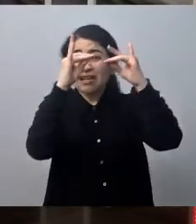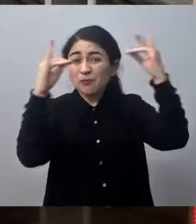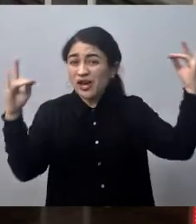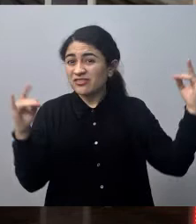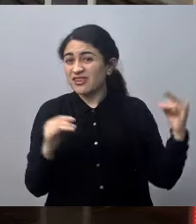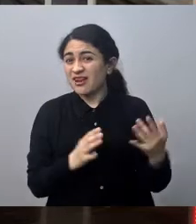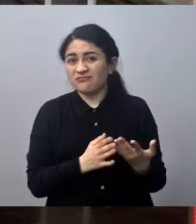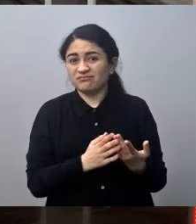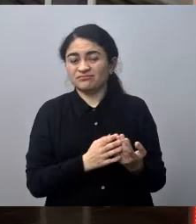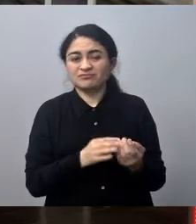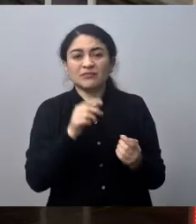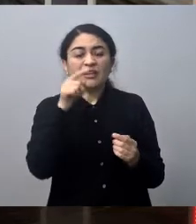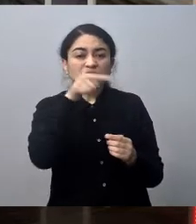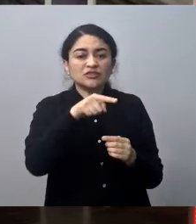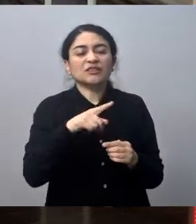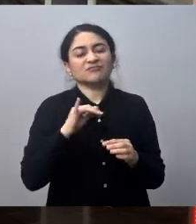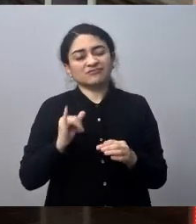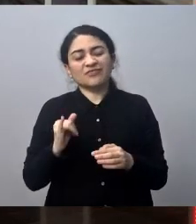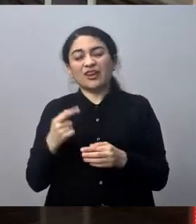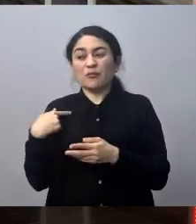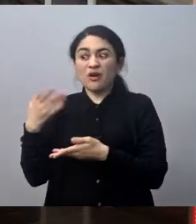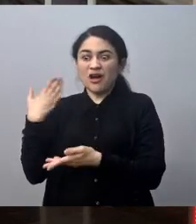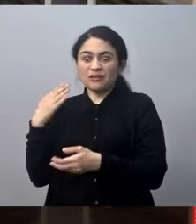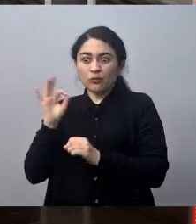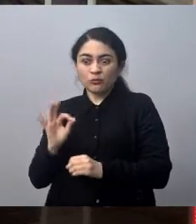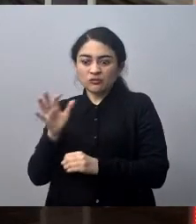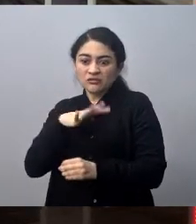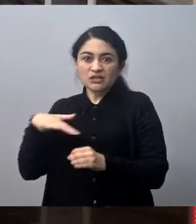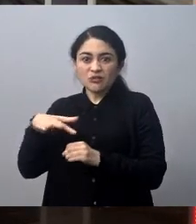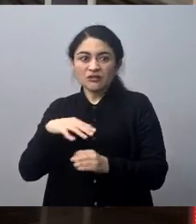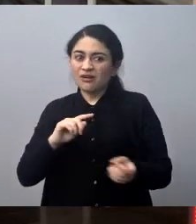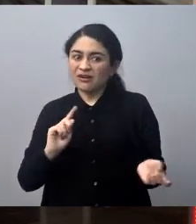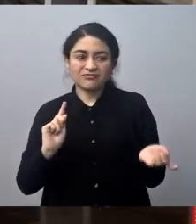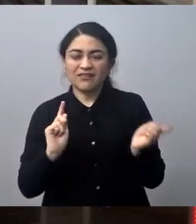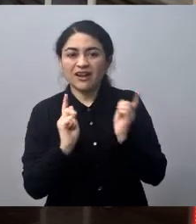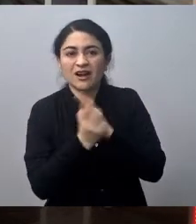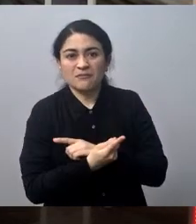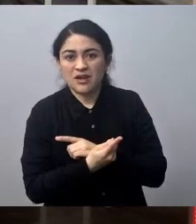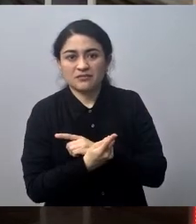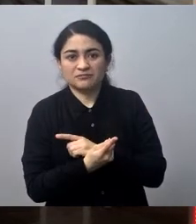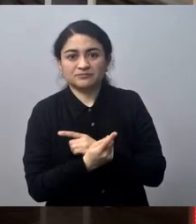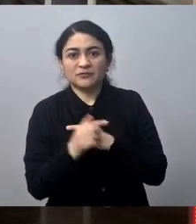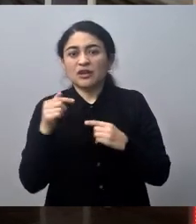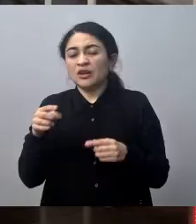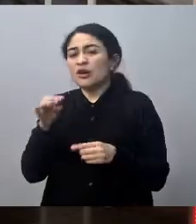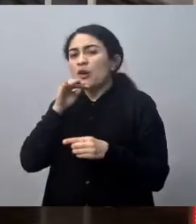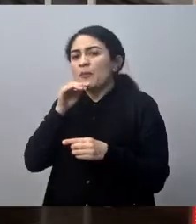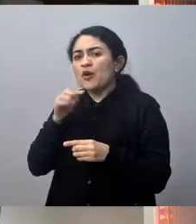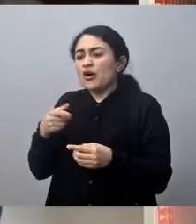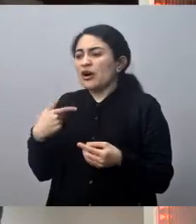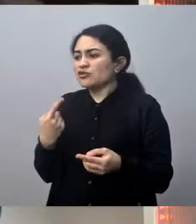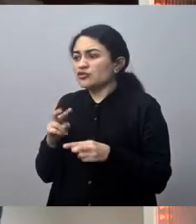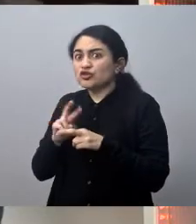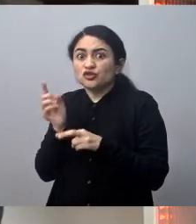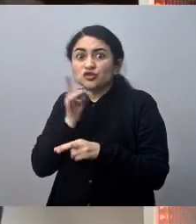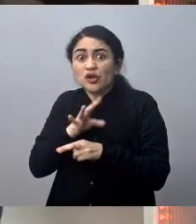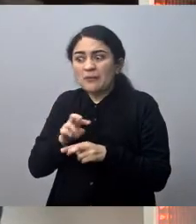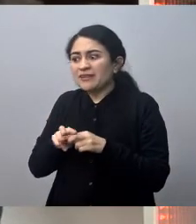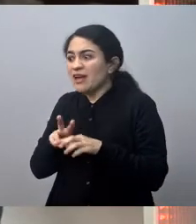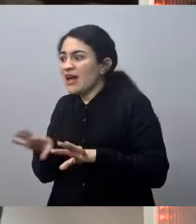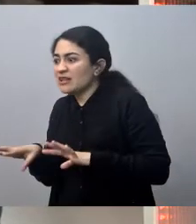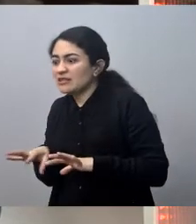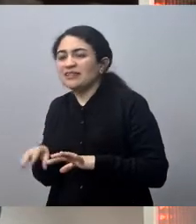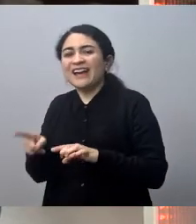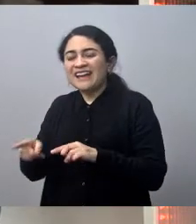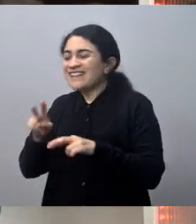esto marca un antes y un después. Exactamente. Y yo siento que ya no es el momento solo de reaccionar, sino que tomar acción. Eso